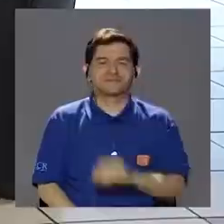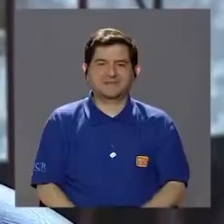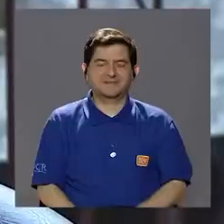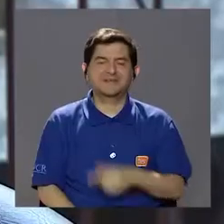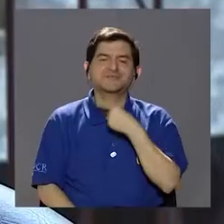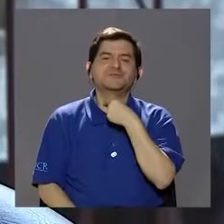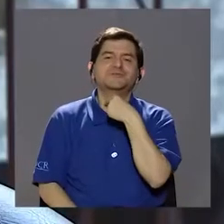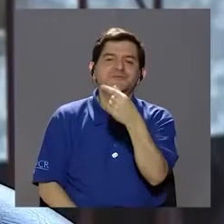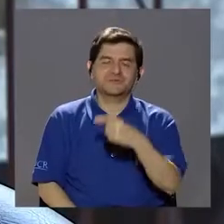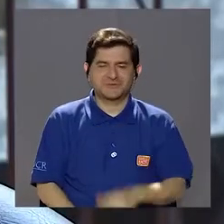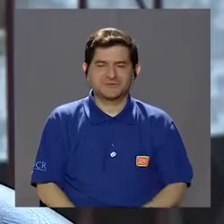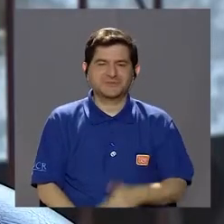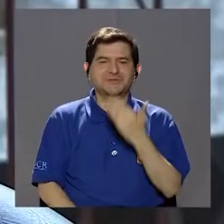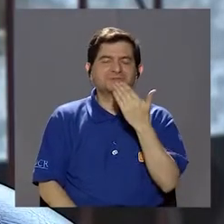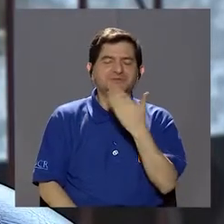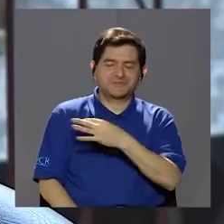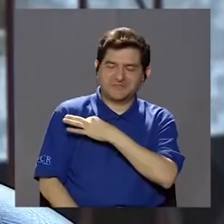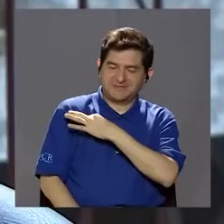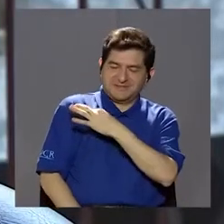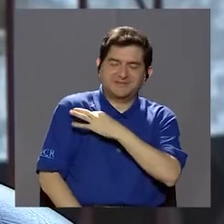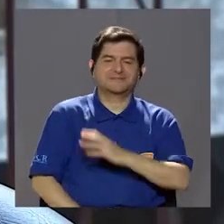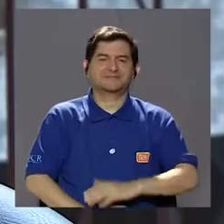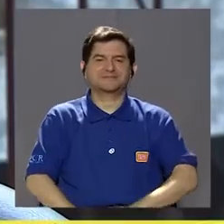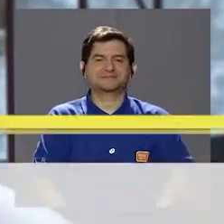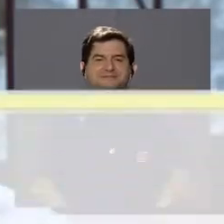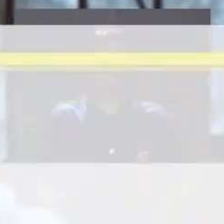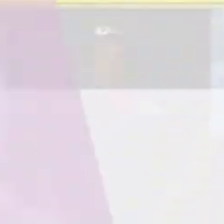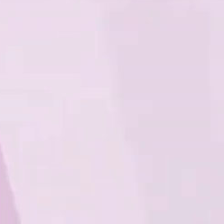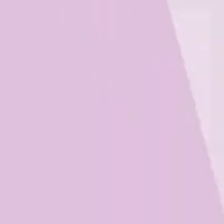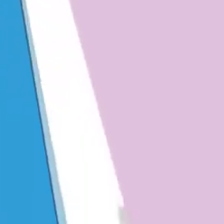Jonathan, el espacio. Con mucho gusto, gracias por la invitación, gracias.